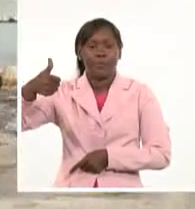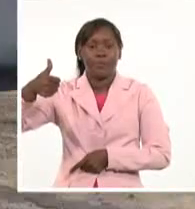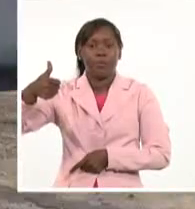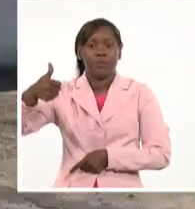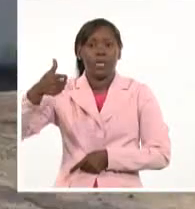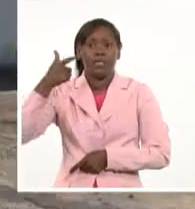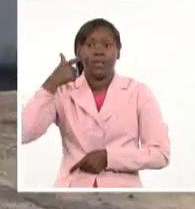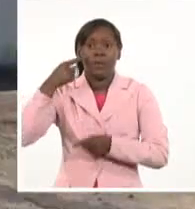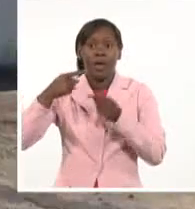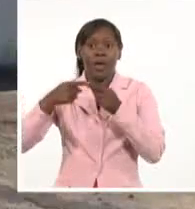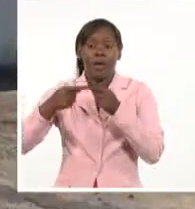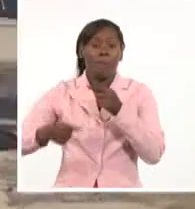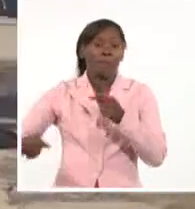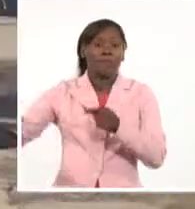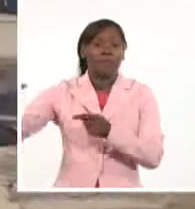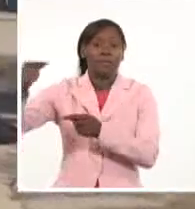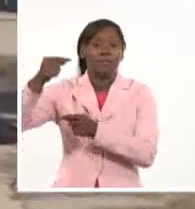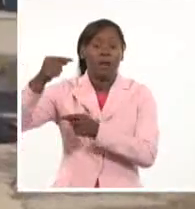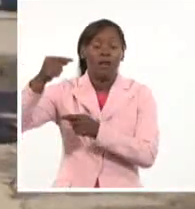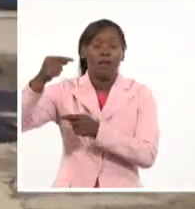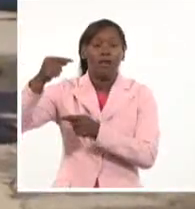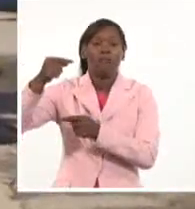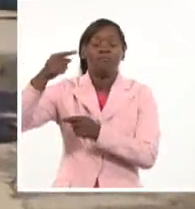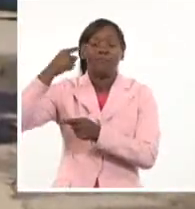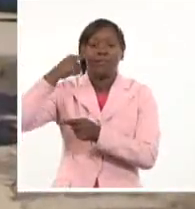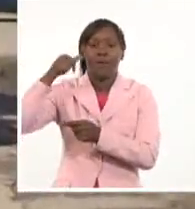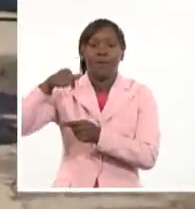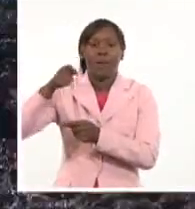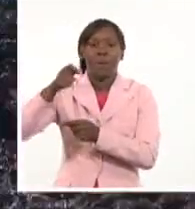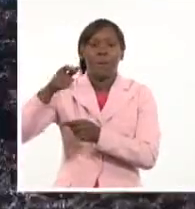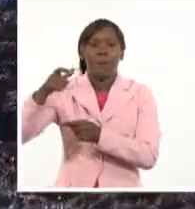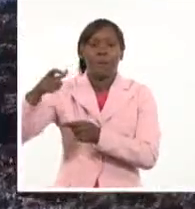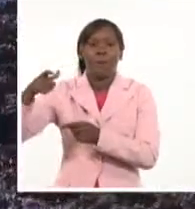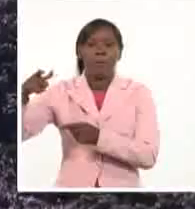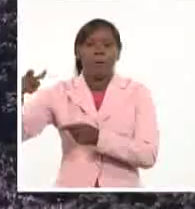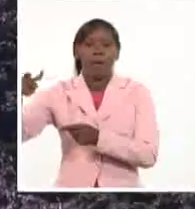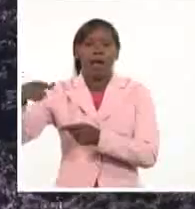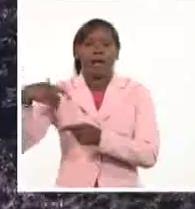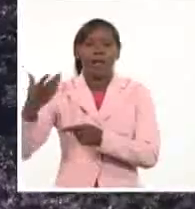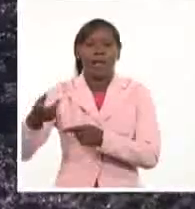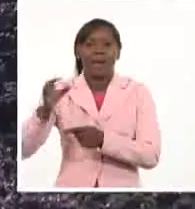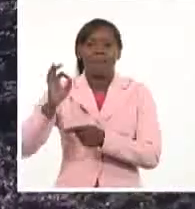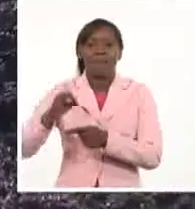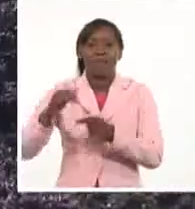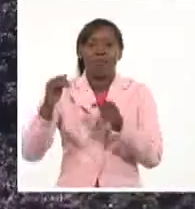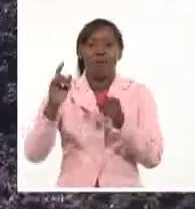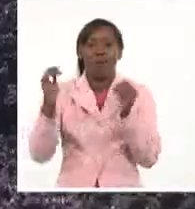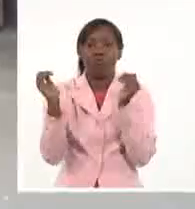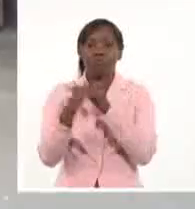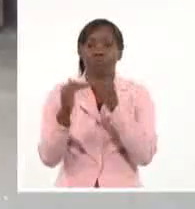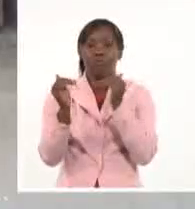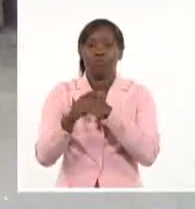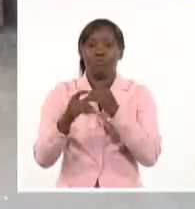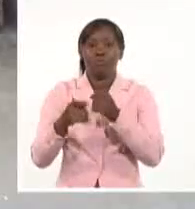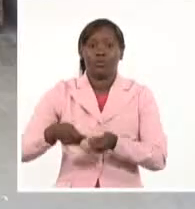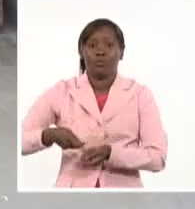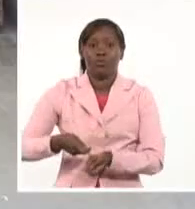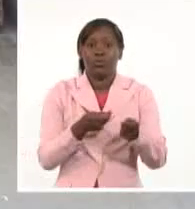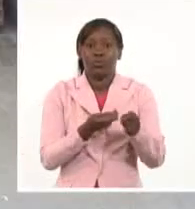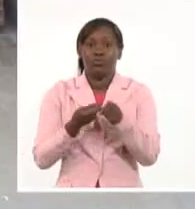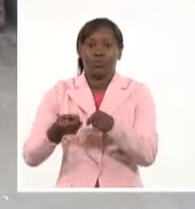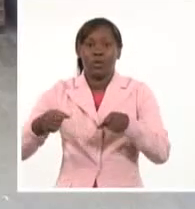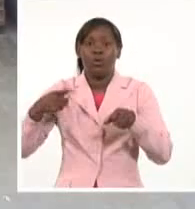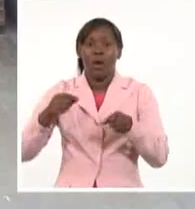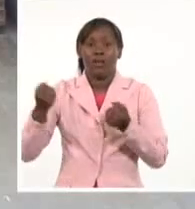Destaca de manera significativa el crecimiento de la producción de asfalto en 10.000 toneladas, y los materiales de la